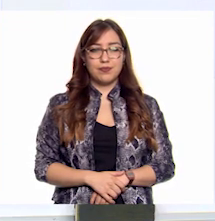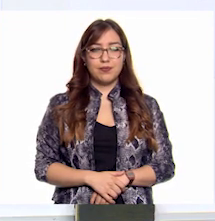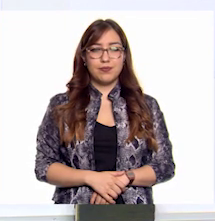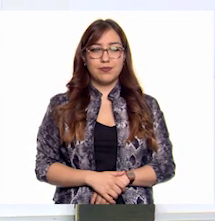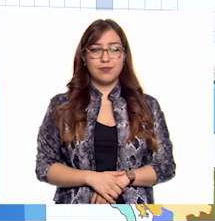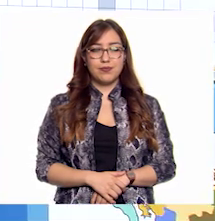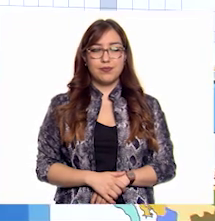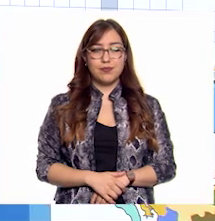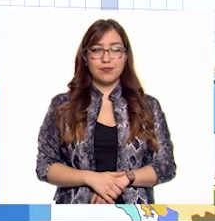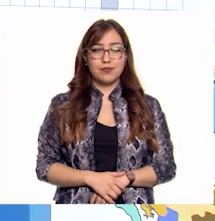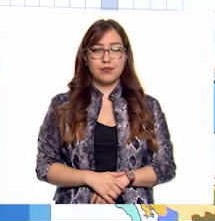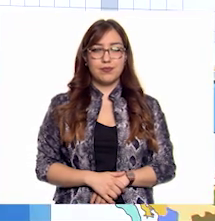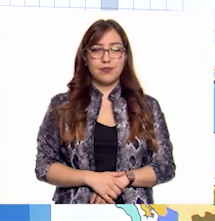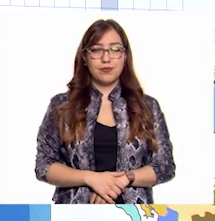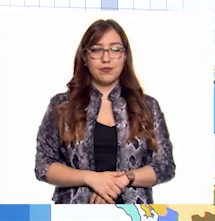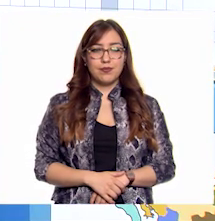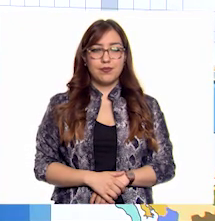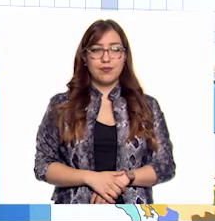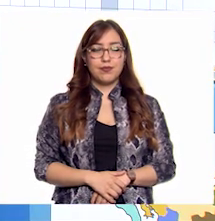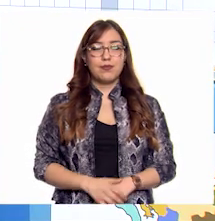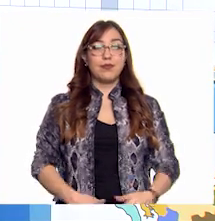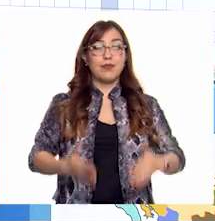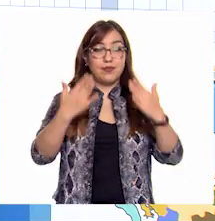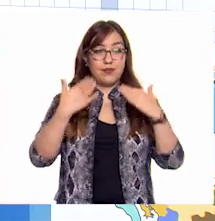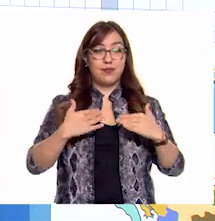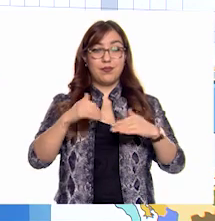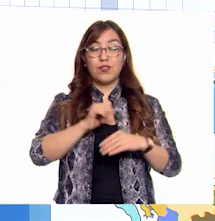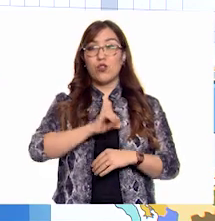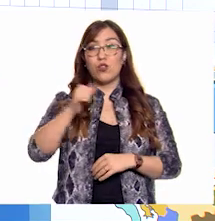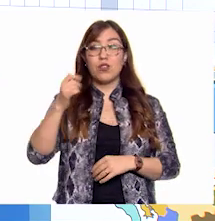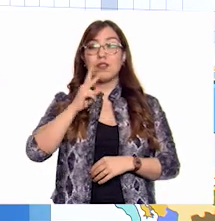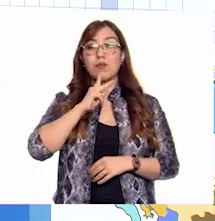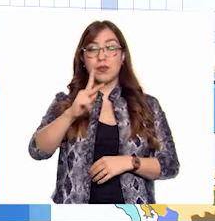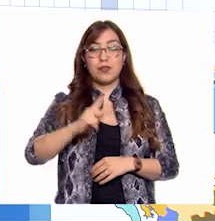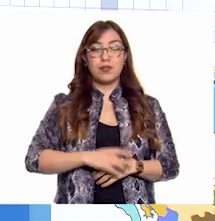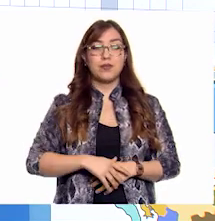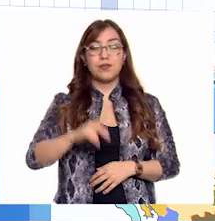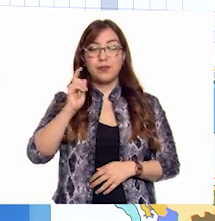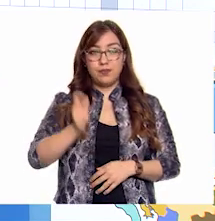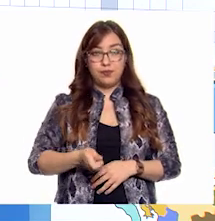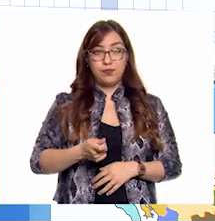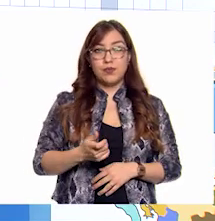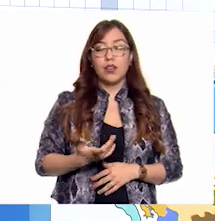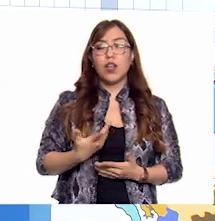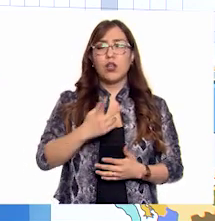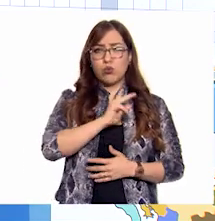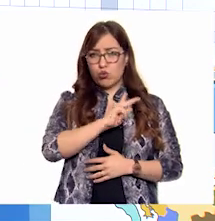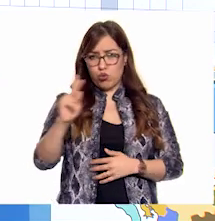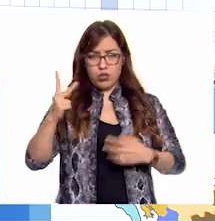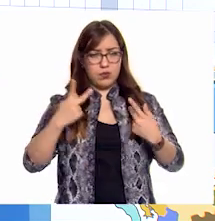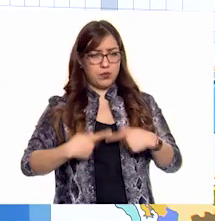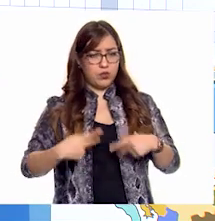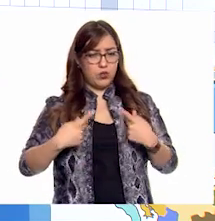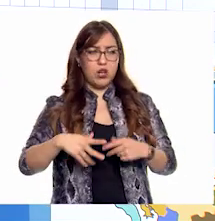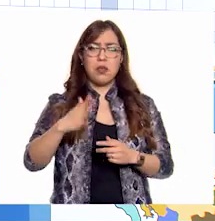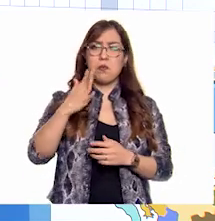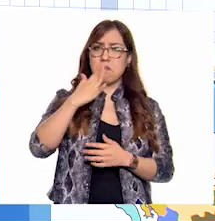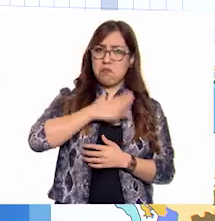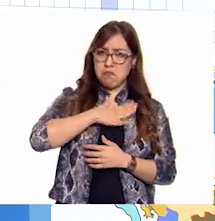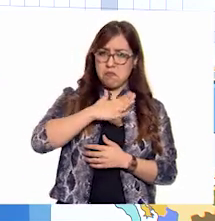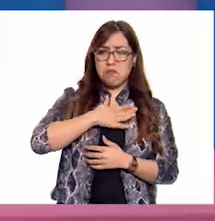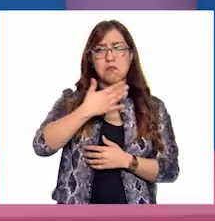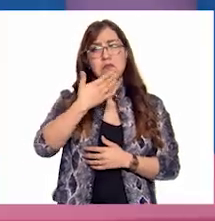Muy bien. ¿Y entonces, maestra? La siguiente. Vamos a ver. Esto es sinónimo de bienestar de todas y todos y son dos palabras.